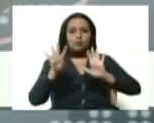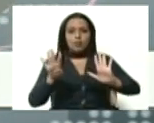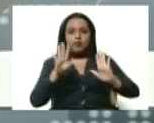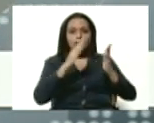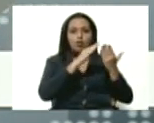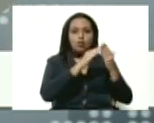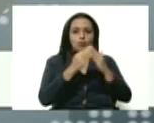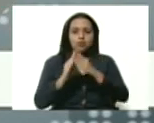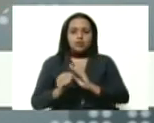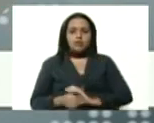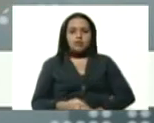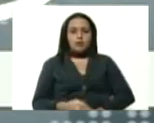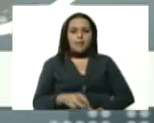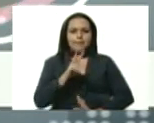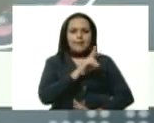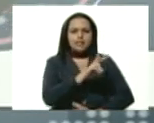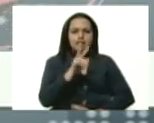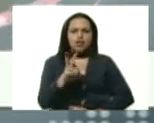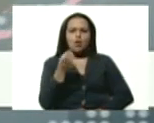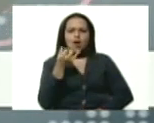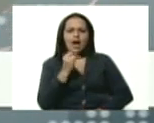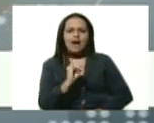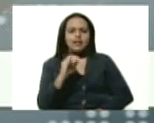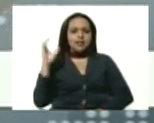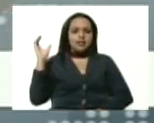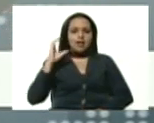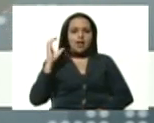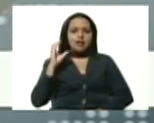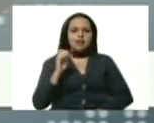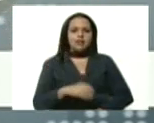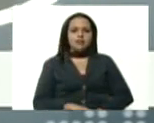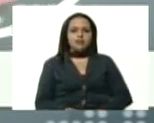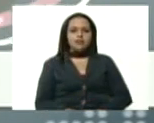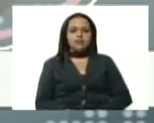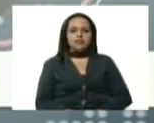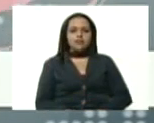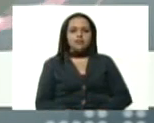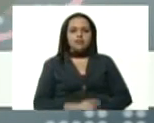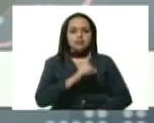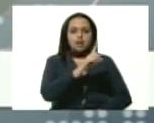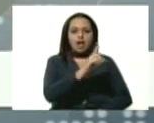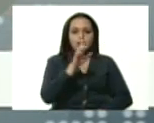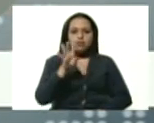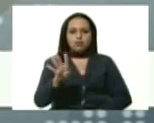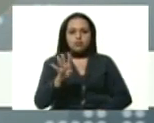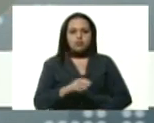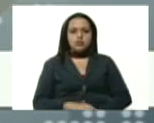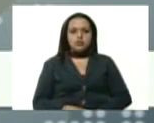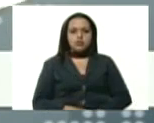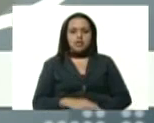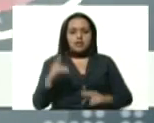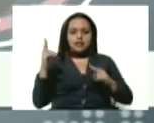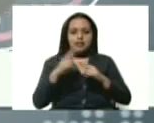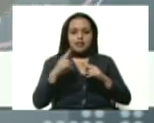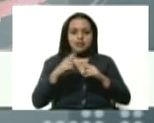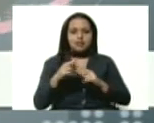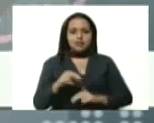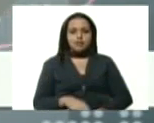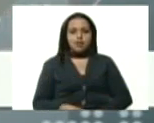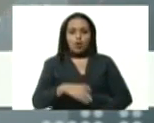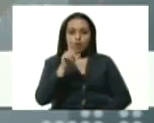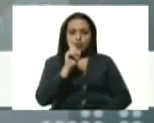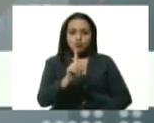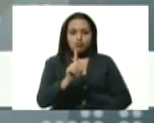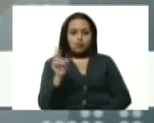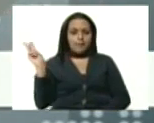comunitarios, 22 corresponden al Distrito Capital, 14 corresponden al Estado Táchira, uno al